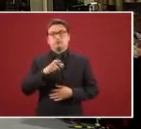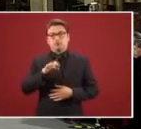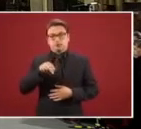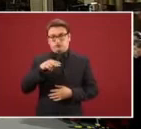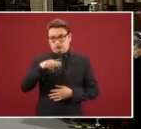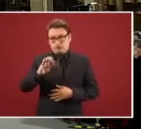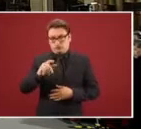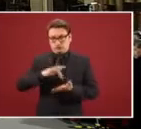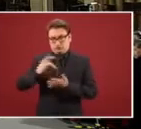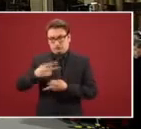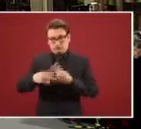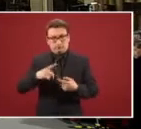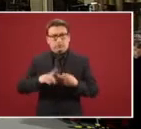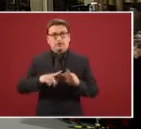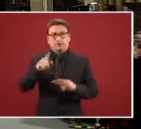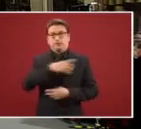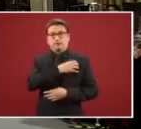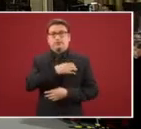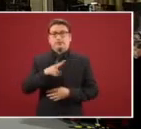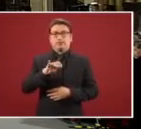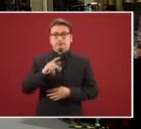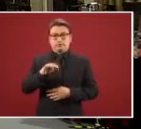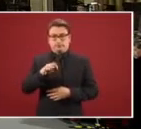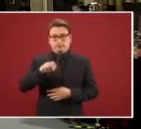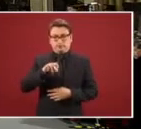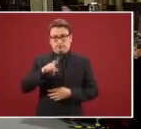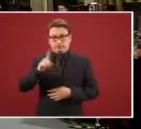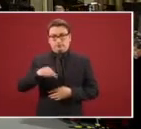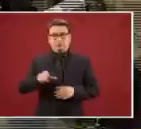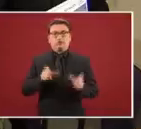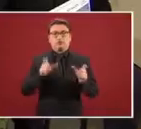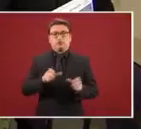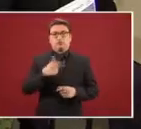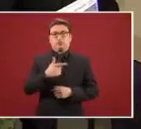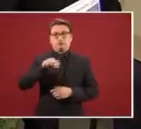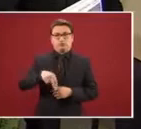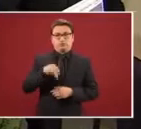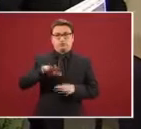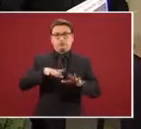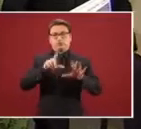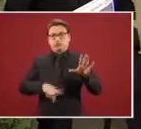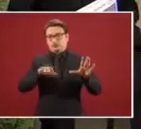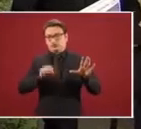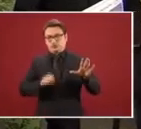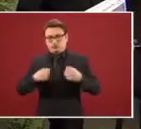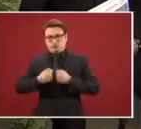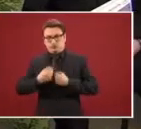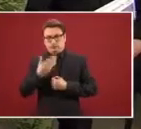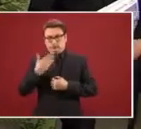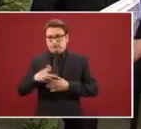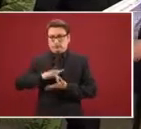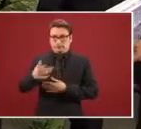El general Vicente Hernández, a cargo de la operación de la Guardia Nacional en la frontera sur. Gracias, Vicente, por acompañarnos.